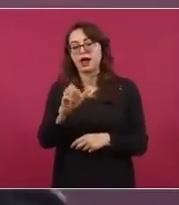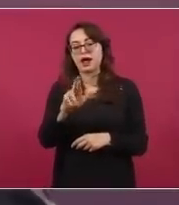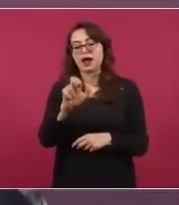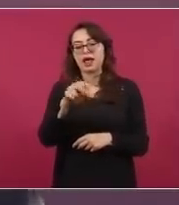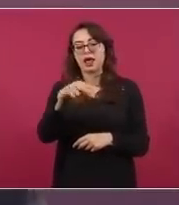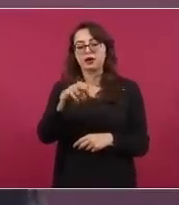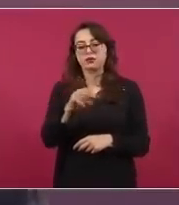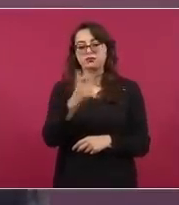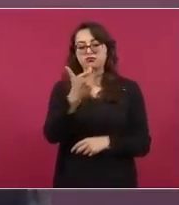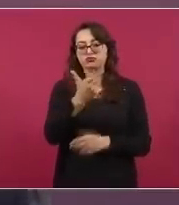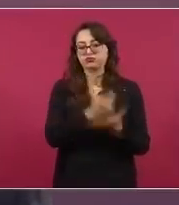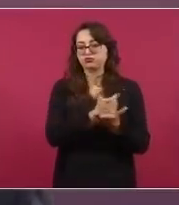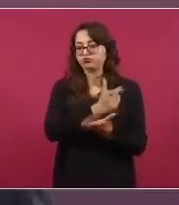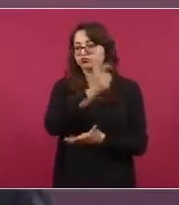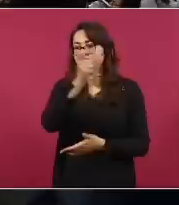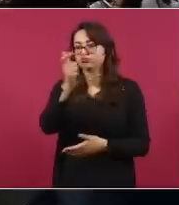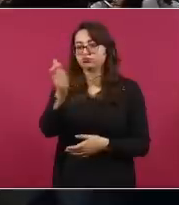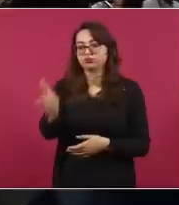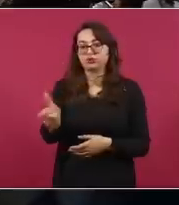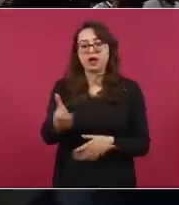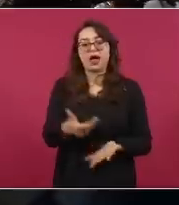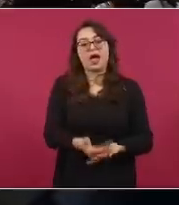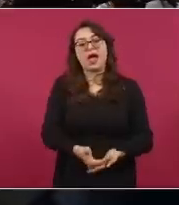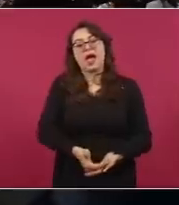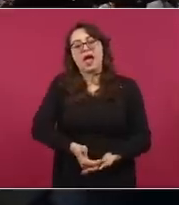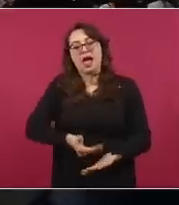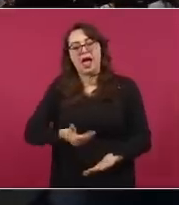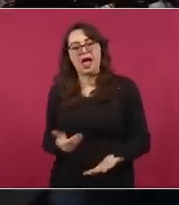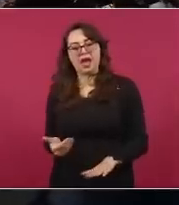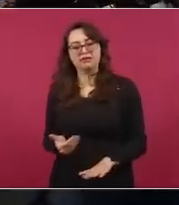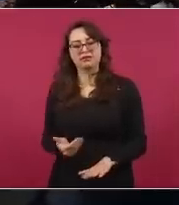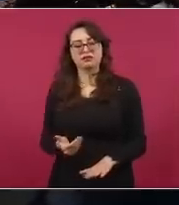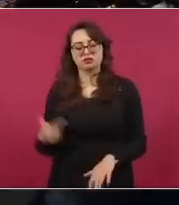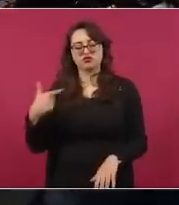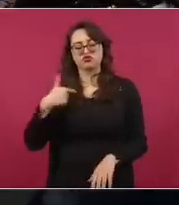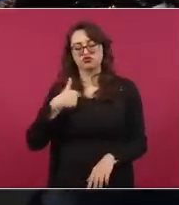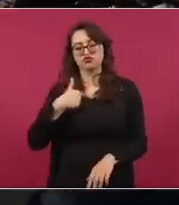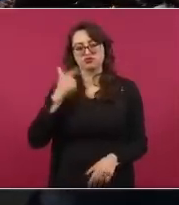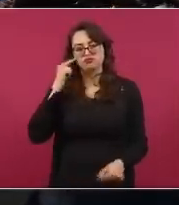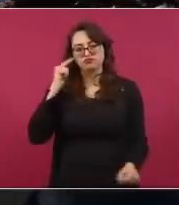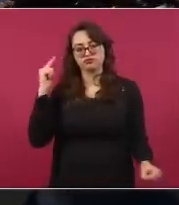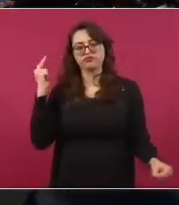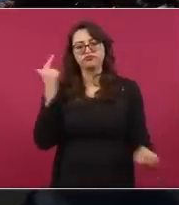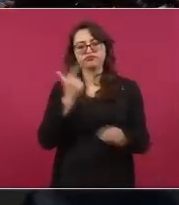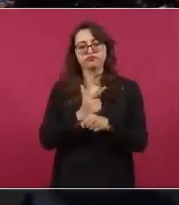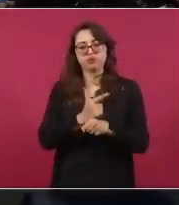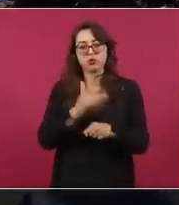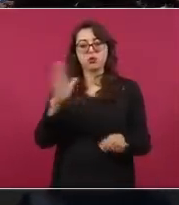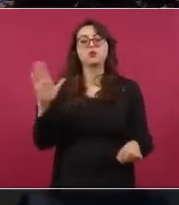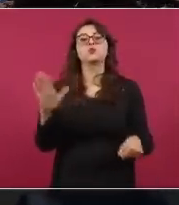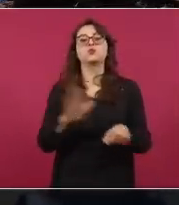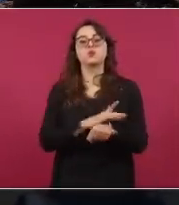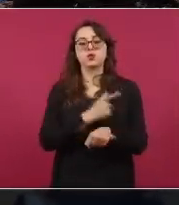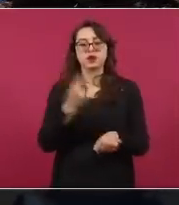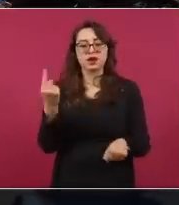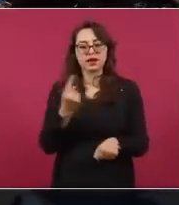Diego Fernández Ceballos a un hotel